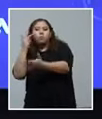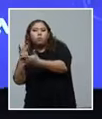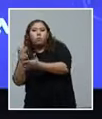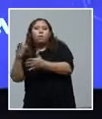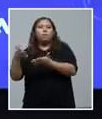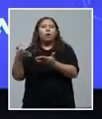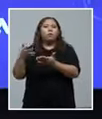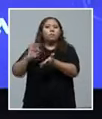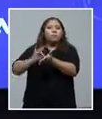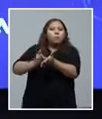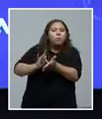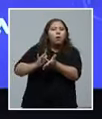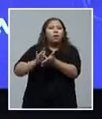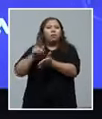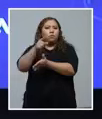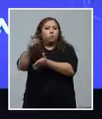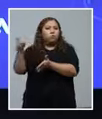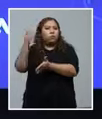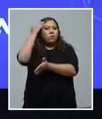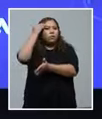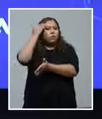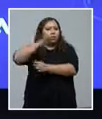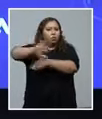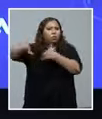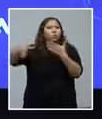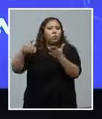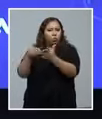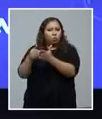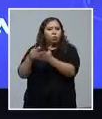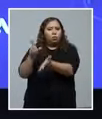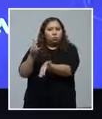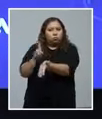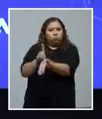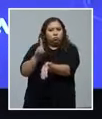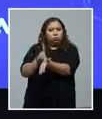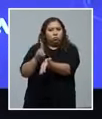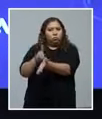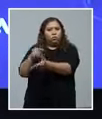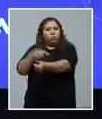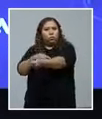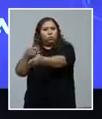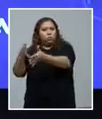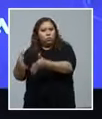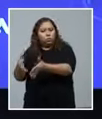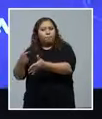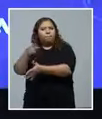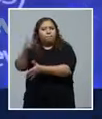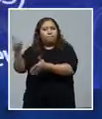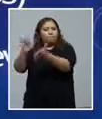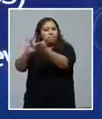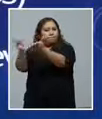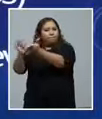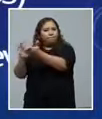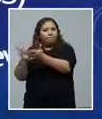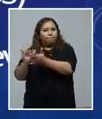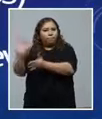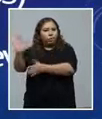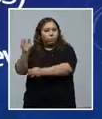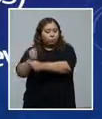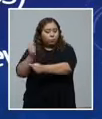un reconocimiento para todos los profesionales que trabajan en las unidades, en las diferentes unidades hospitalarias. Y vamos con el resumen.